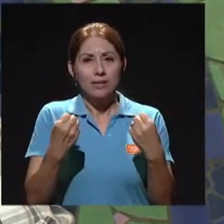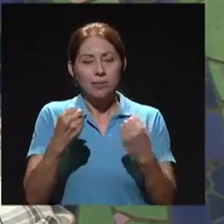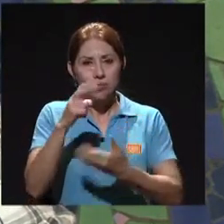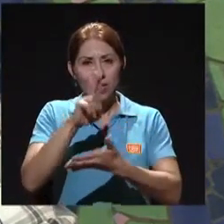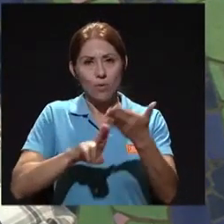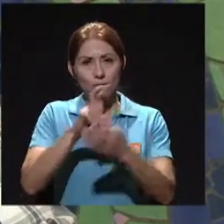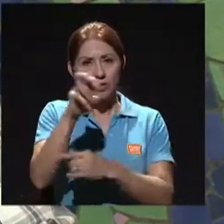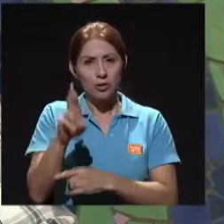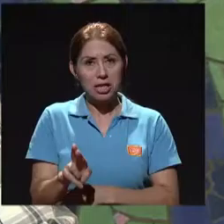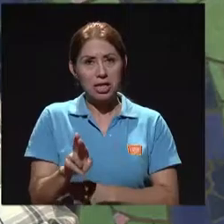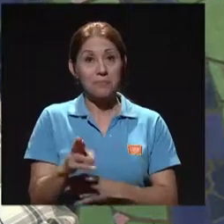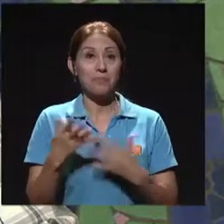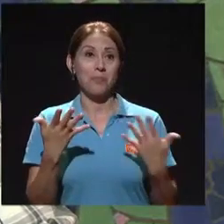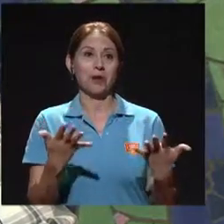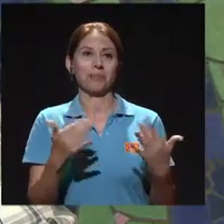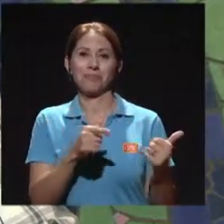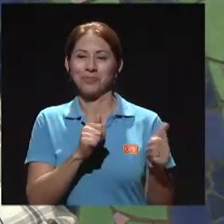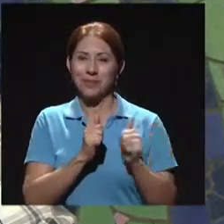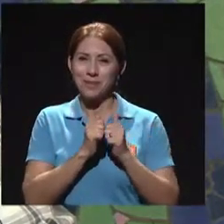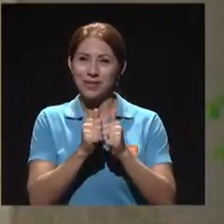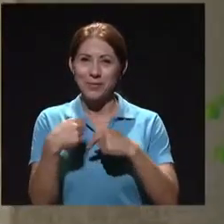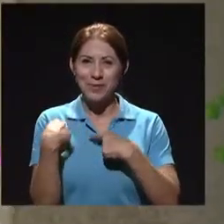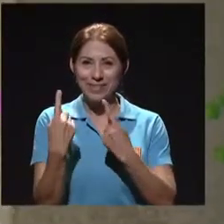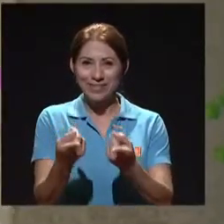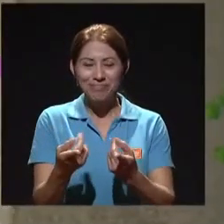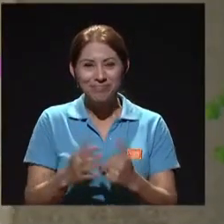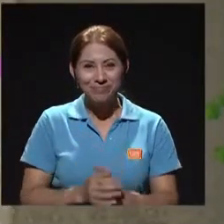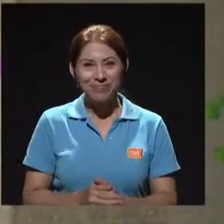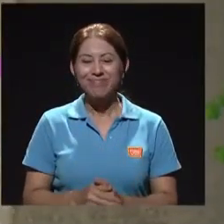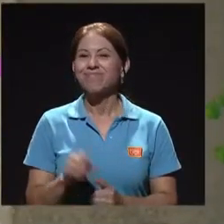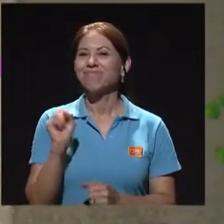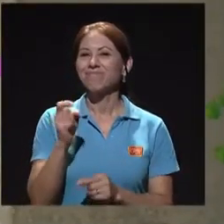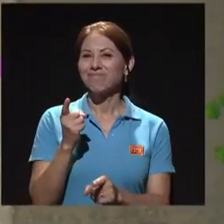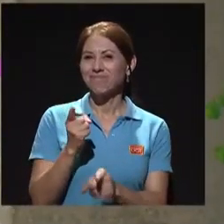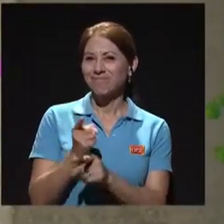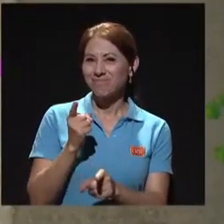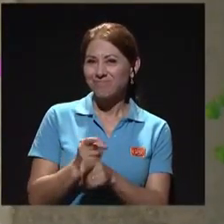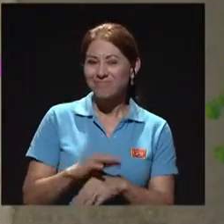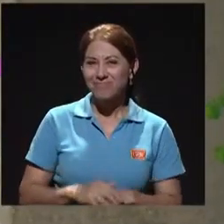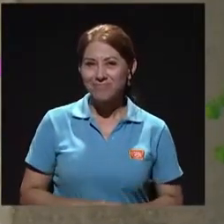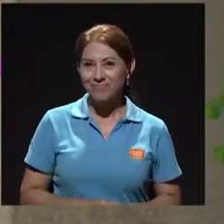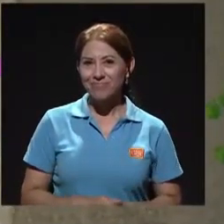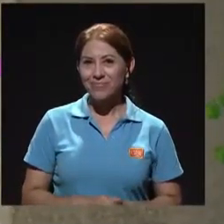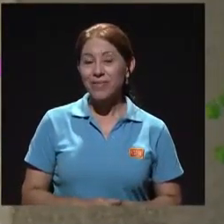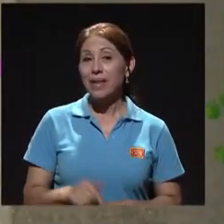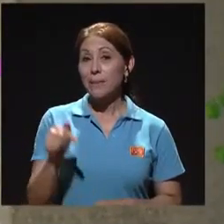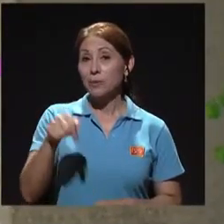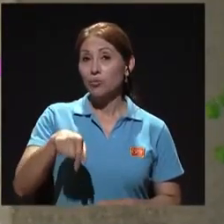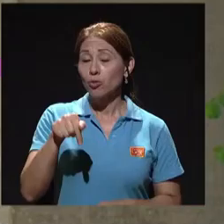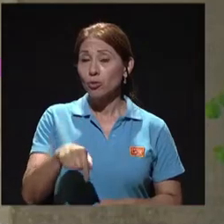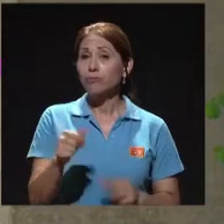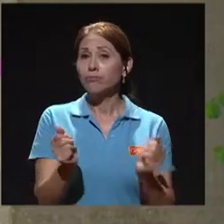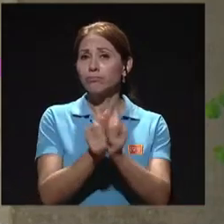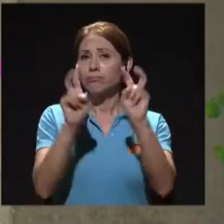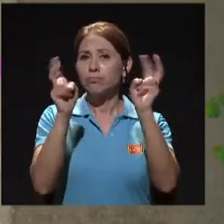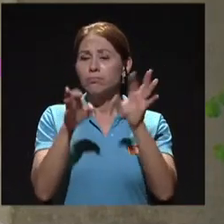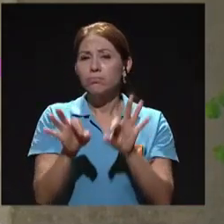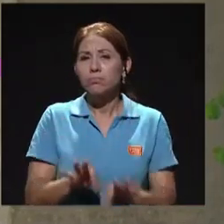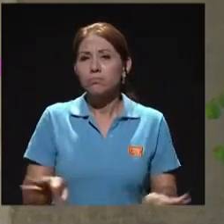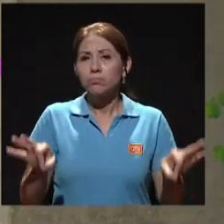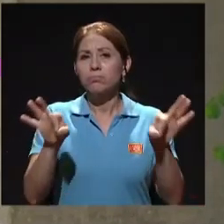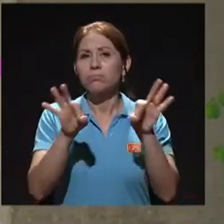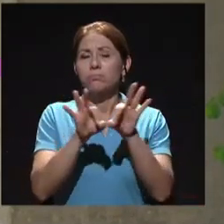Costa Rica. bueno, Fabiola, nos vas a acompañar por este buen rato. Bueno, hoy les traemos un tema muy